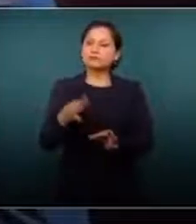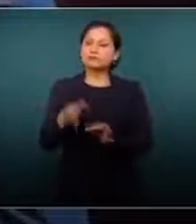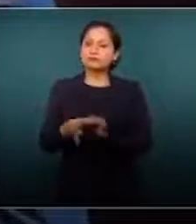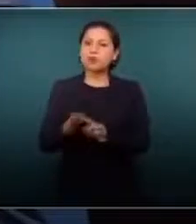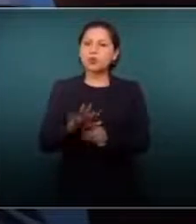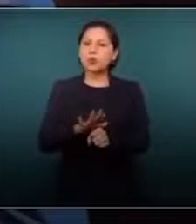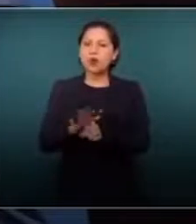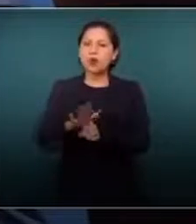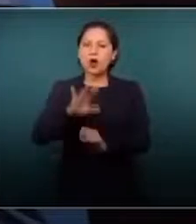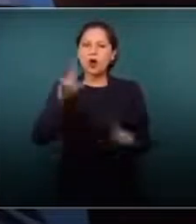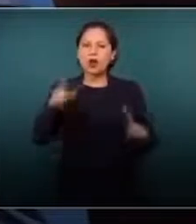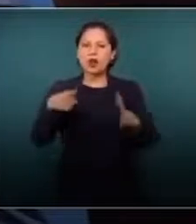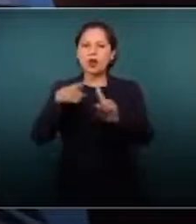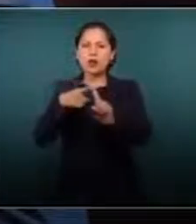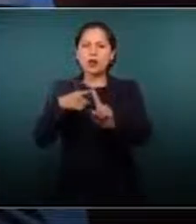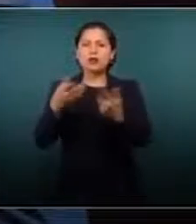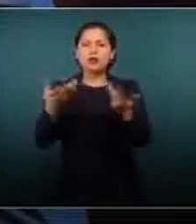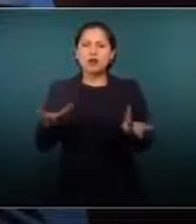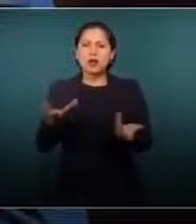de la luz en términos reales.